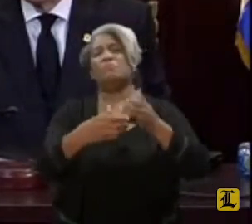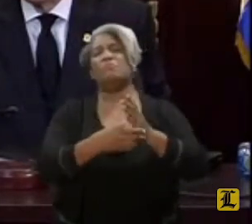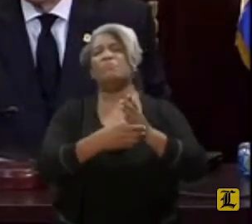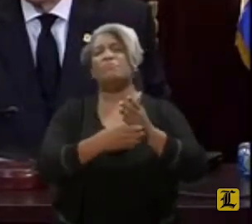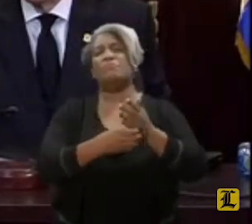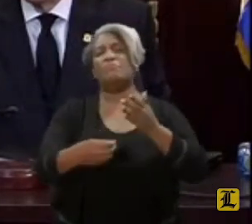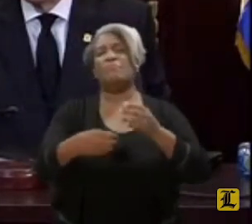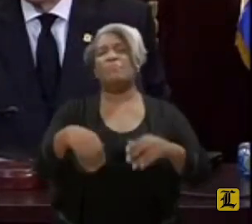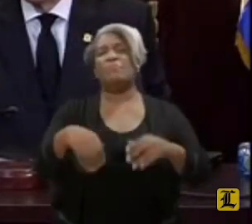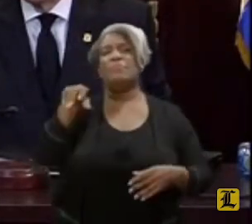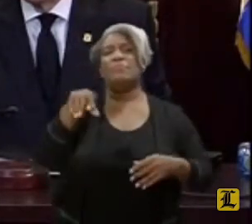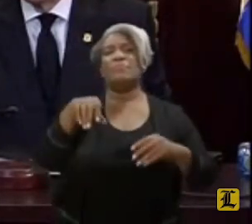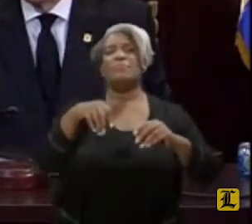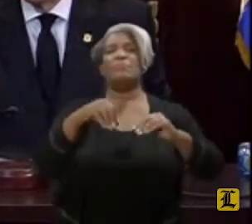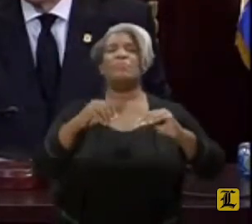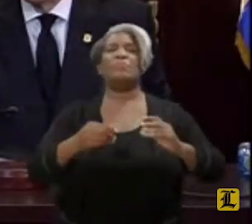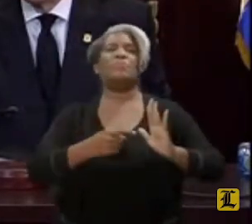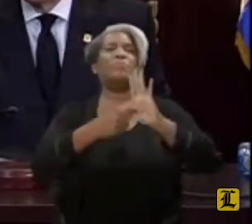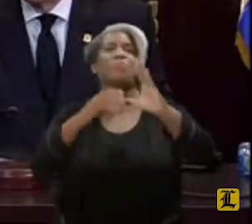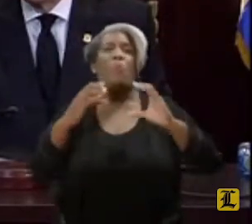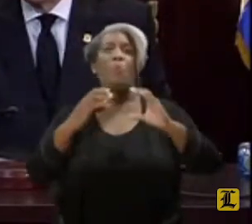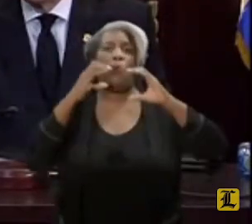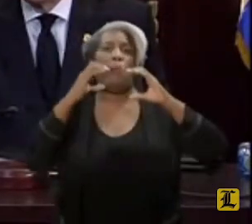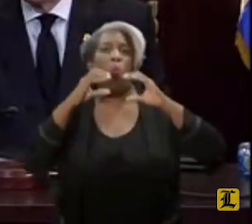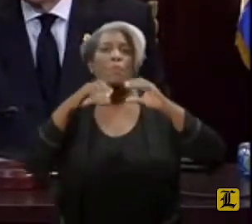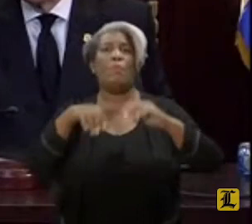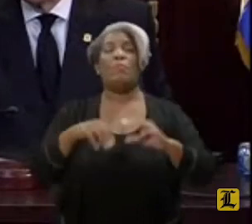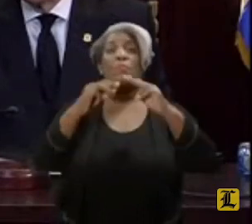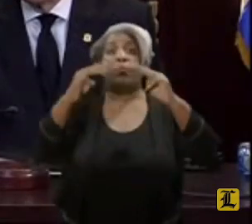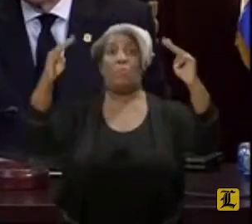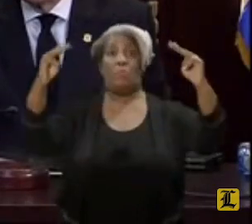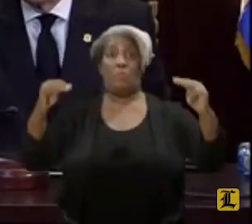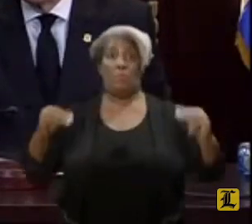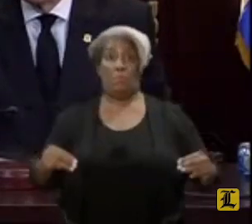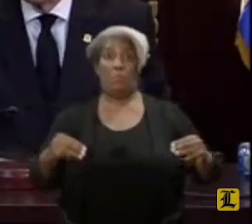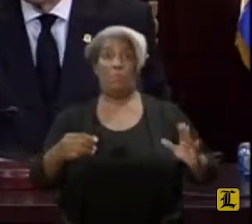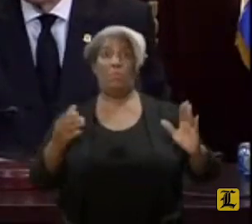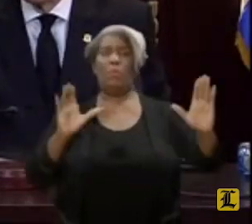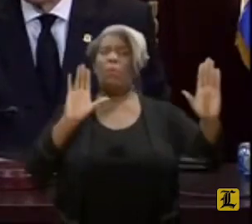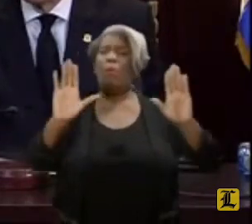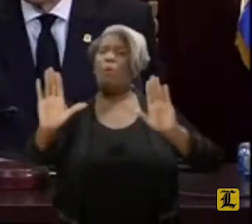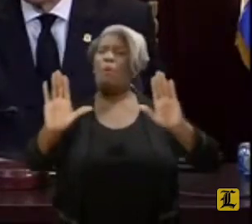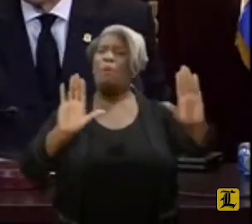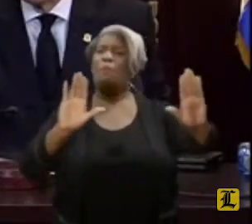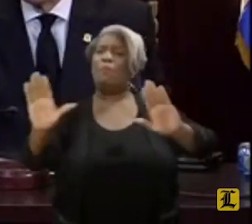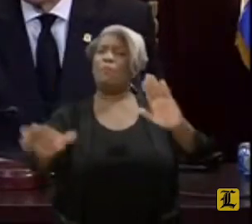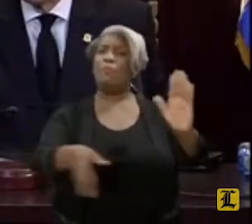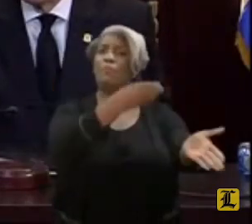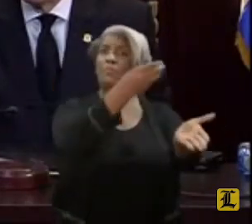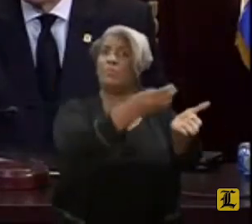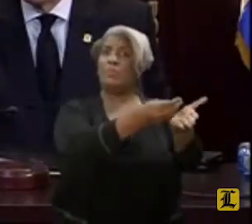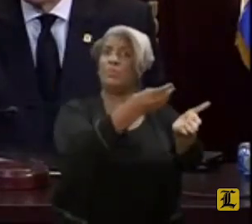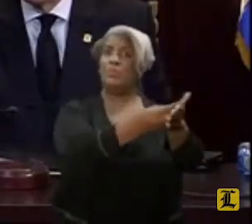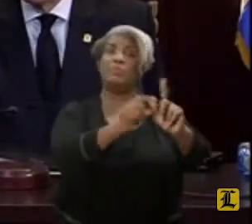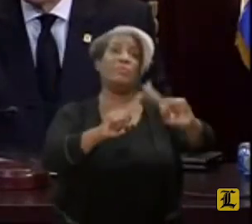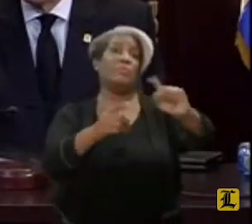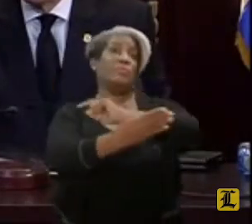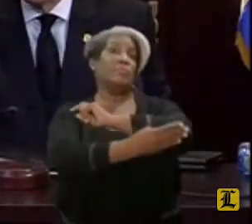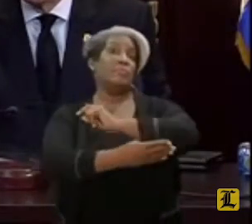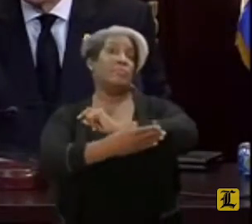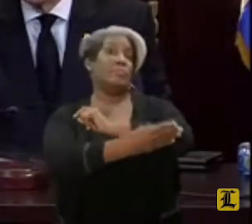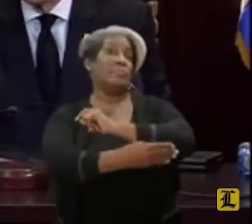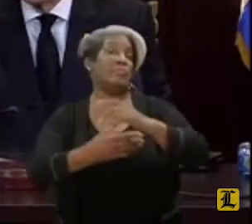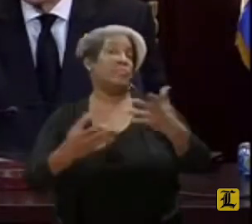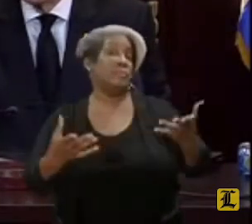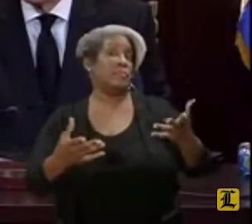McDonald's que comparan el poder adquisitivo entre monedas de diferentes países. Su propuesta es para medir